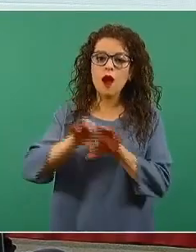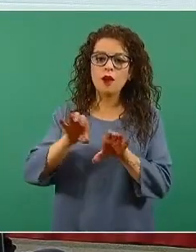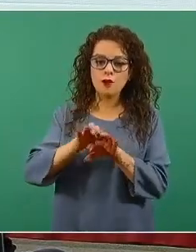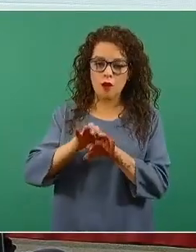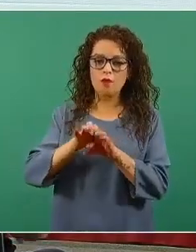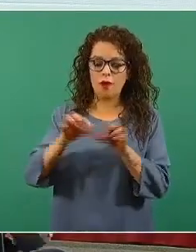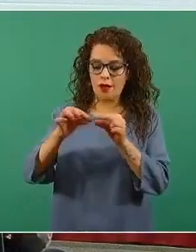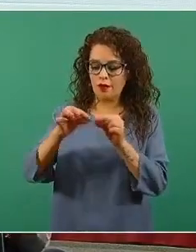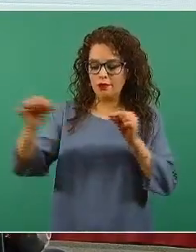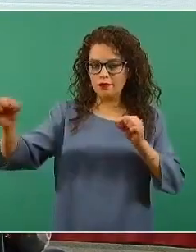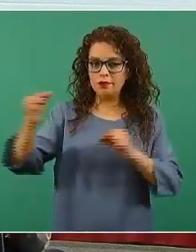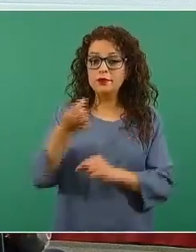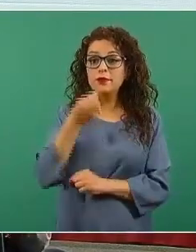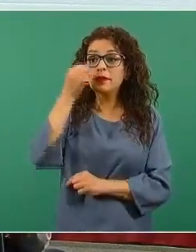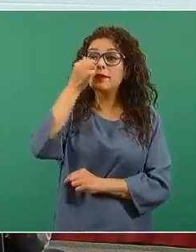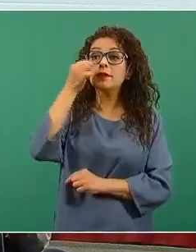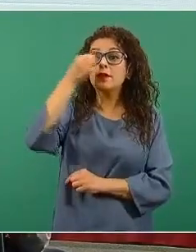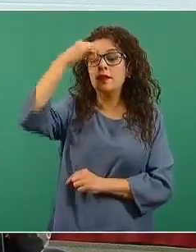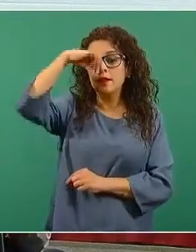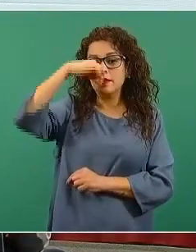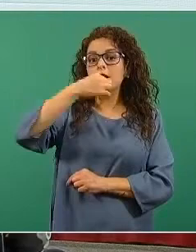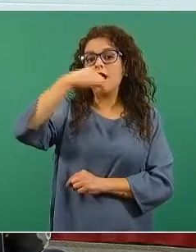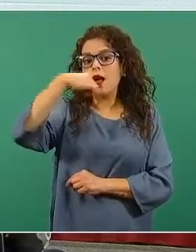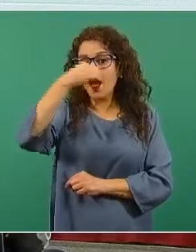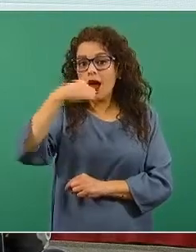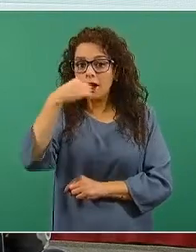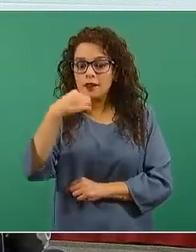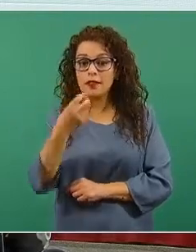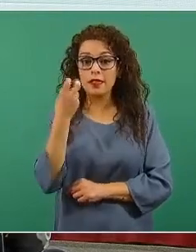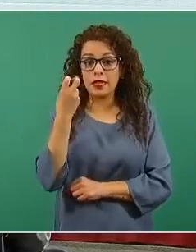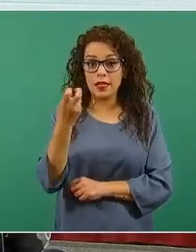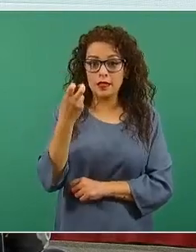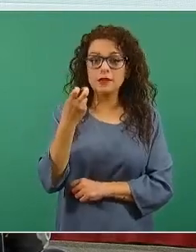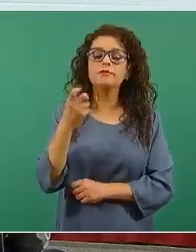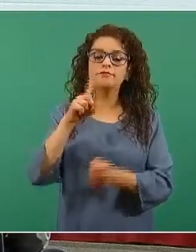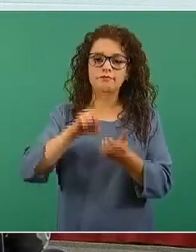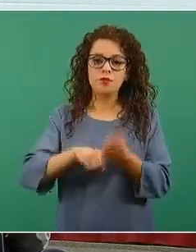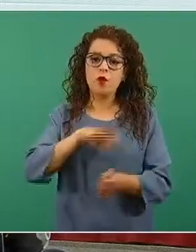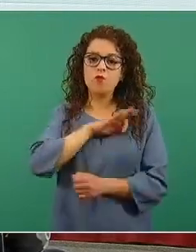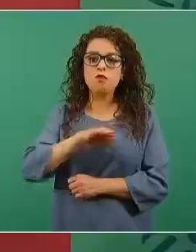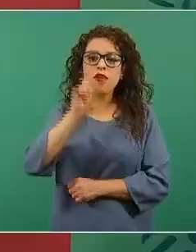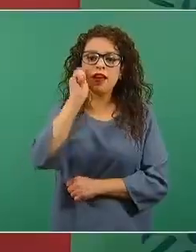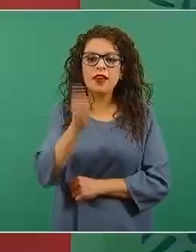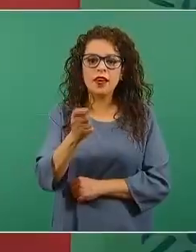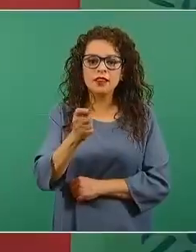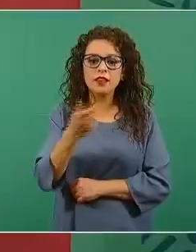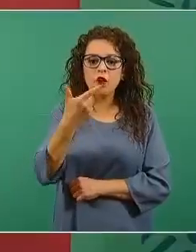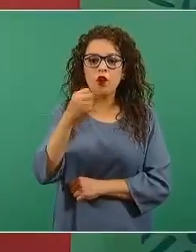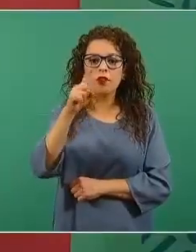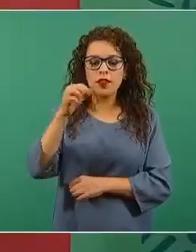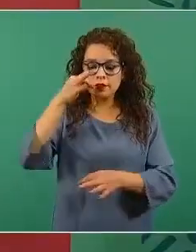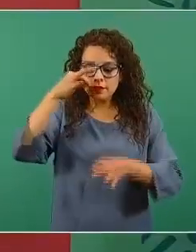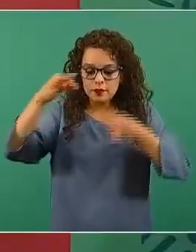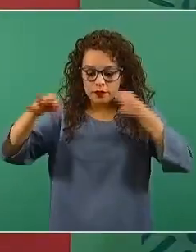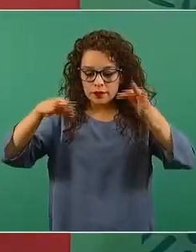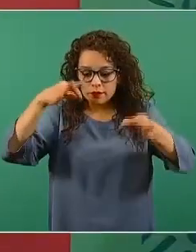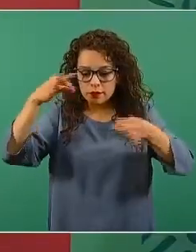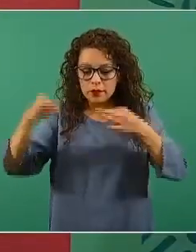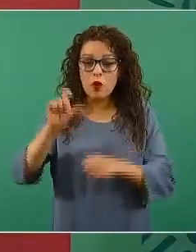o nasofaríngeo, les expone a estas personas a los aerosoles de quien llega con